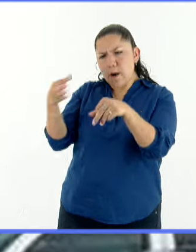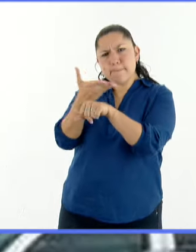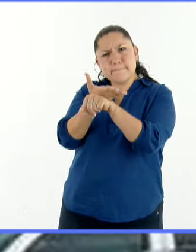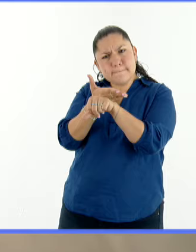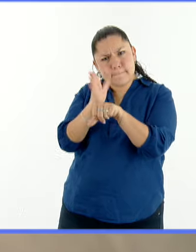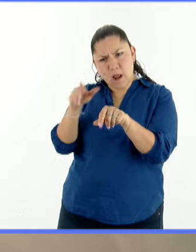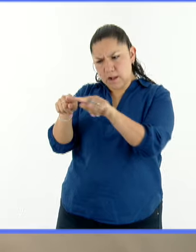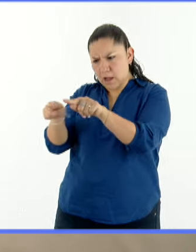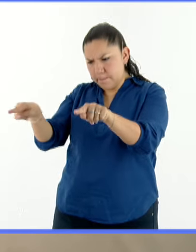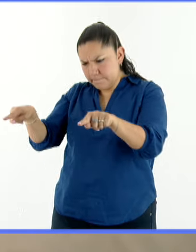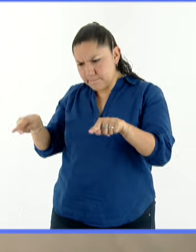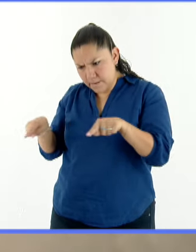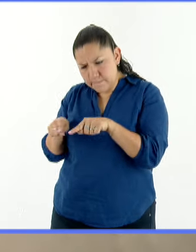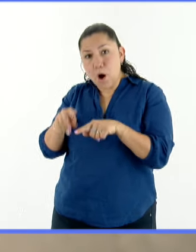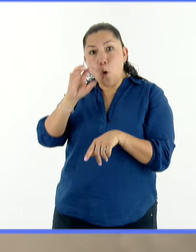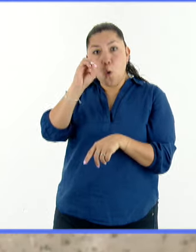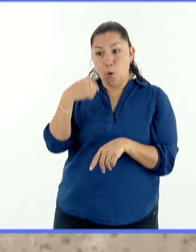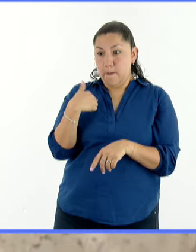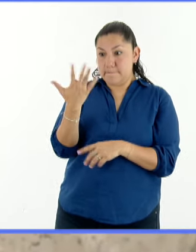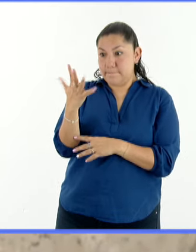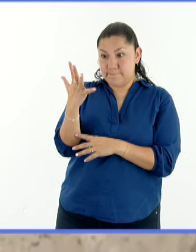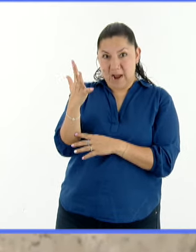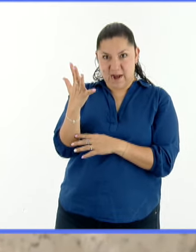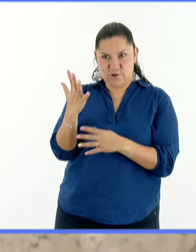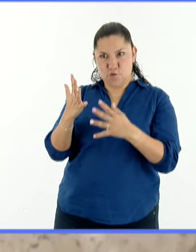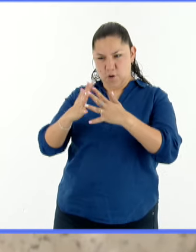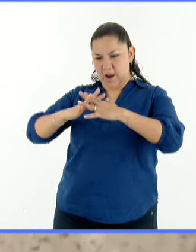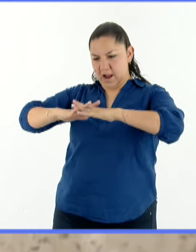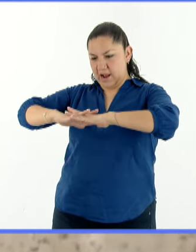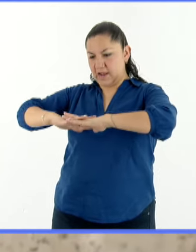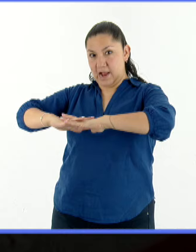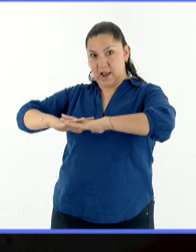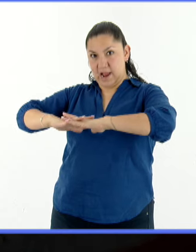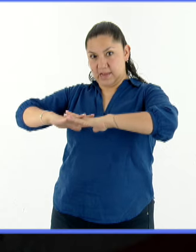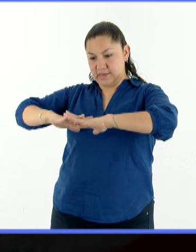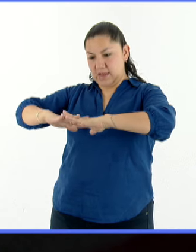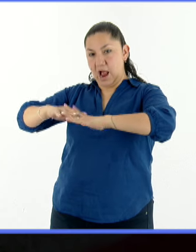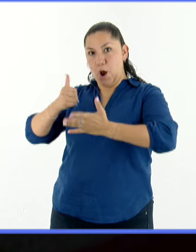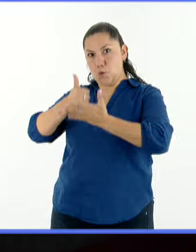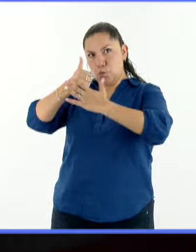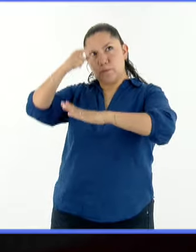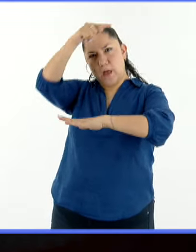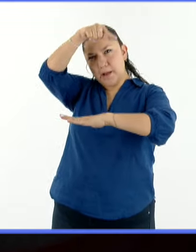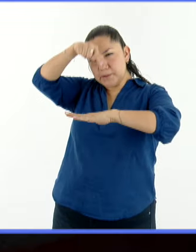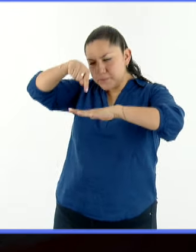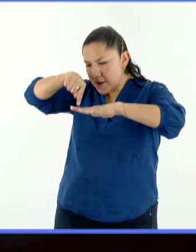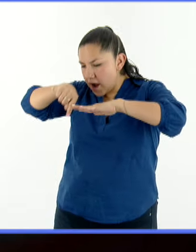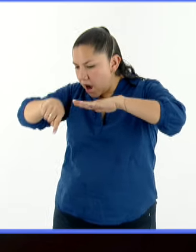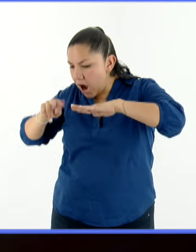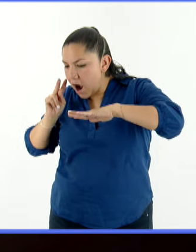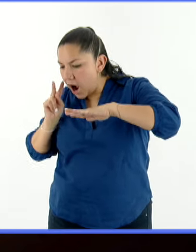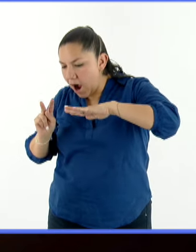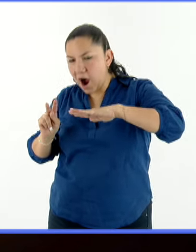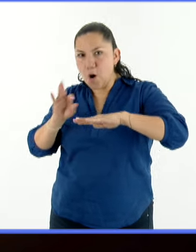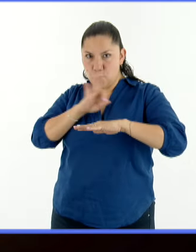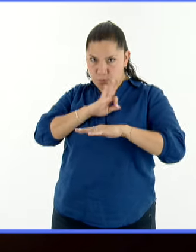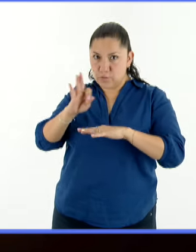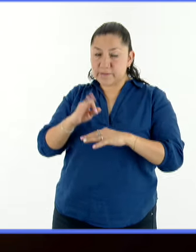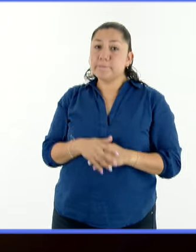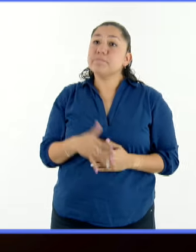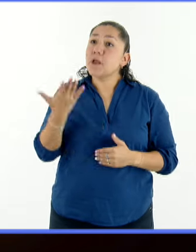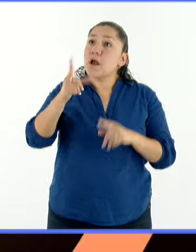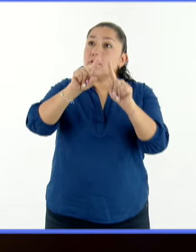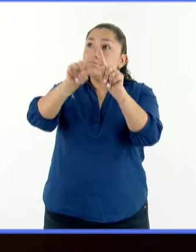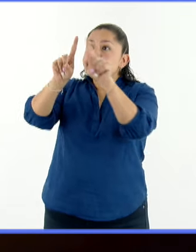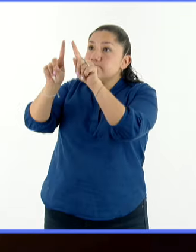o utilizar la sombra de nuestras manos entrelazadas para ver el fenómeno. Les recomendamos seguir las instrucciones de fuentes